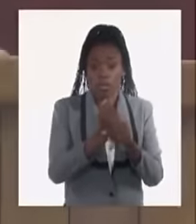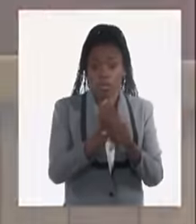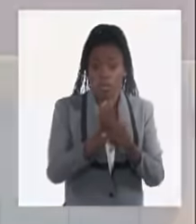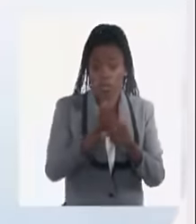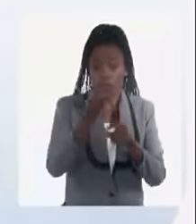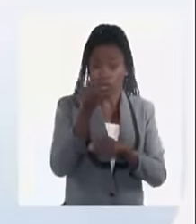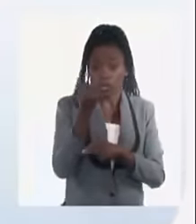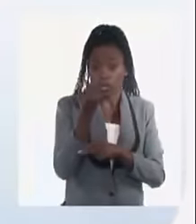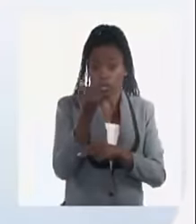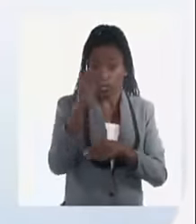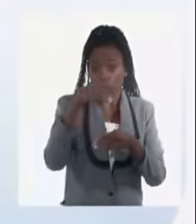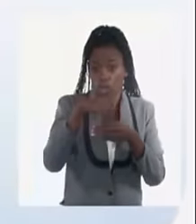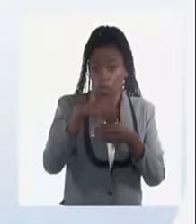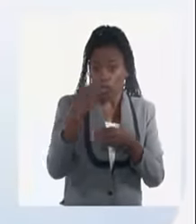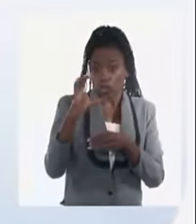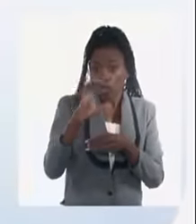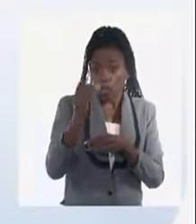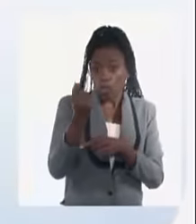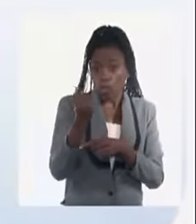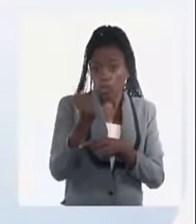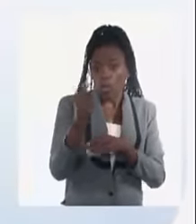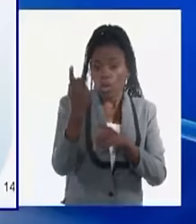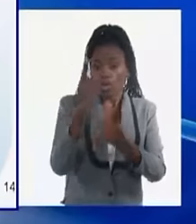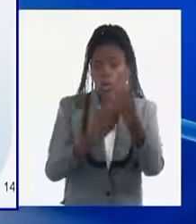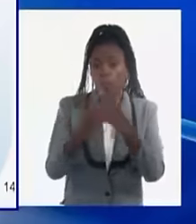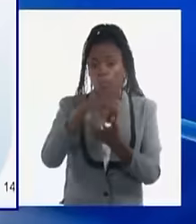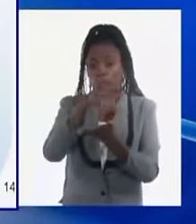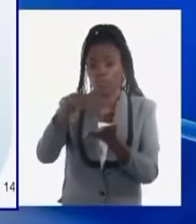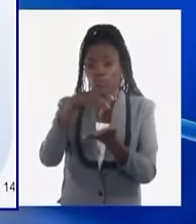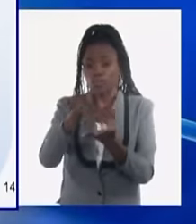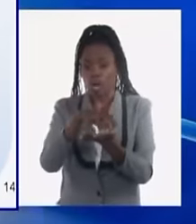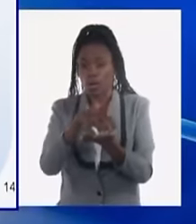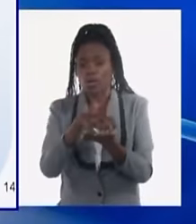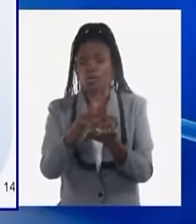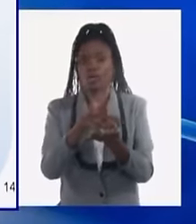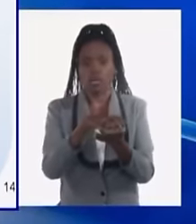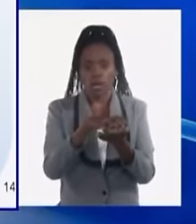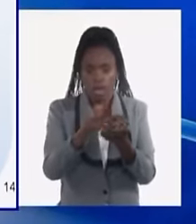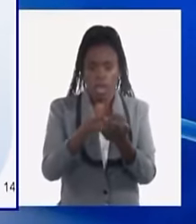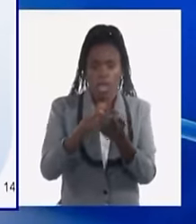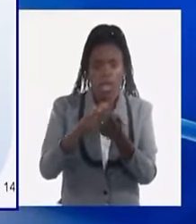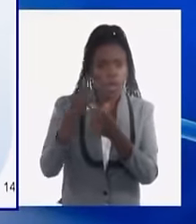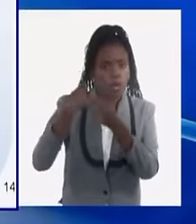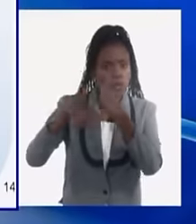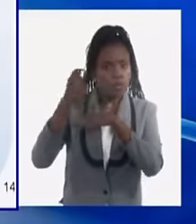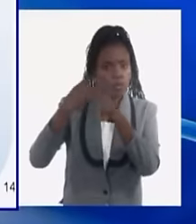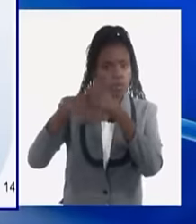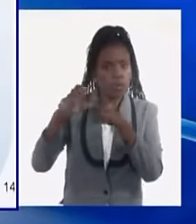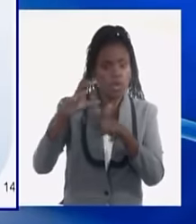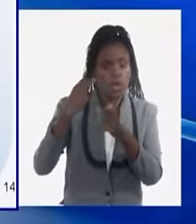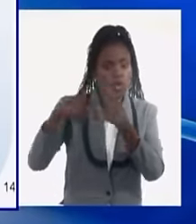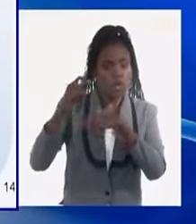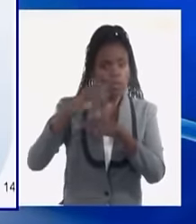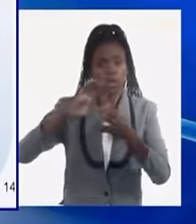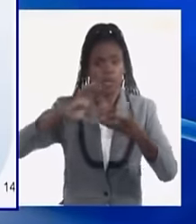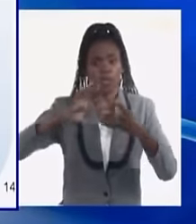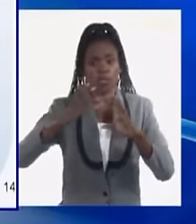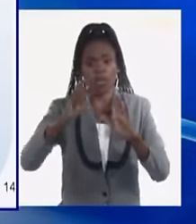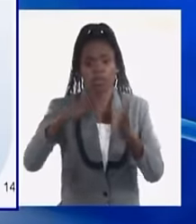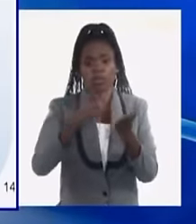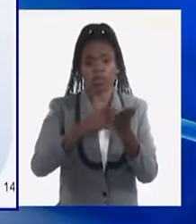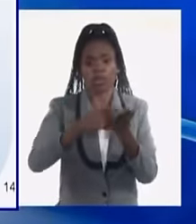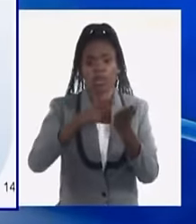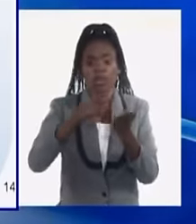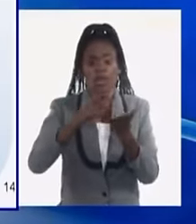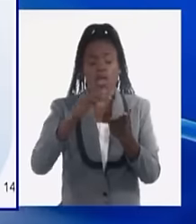ocasión ha sido desplazado y en gran medida por la dinámica importadora y comercial de la forma de gestión no